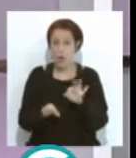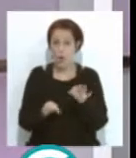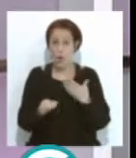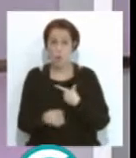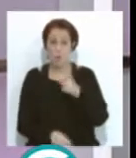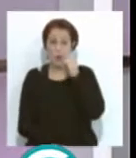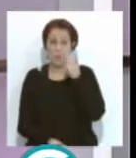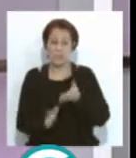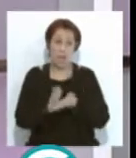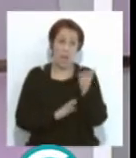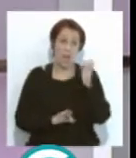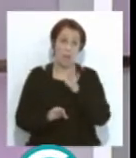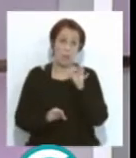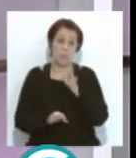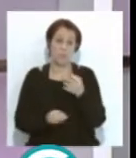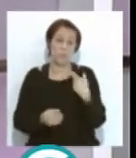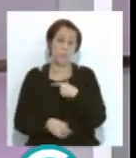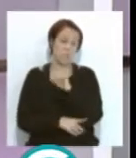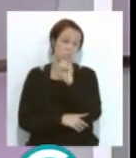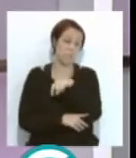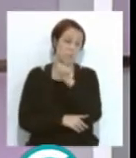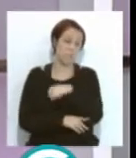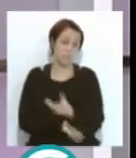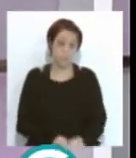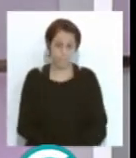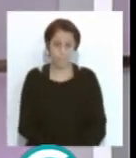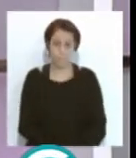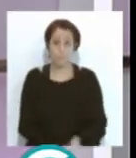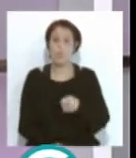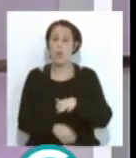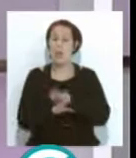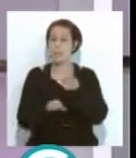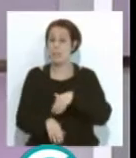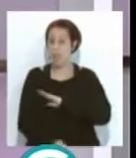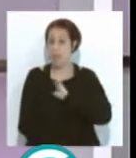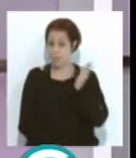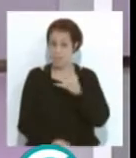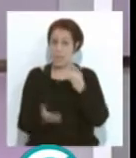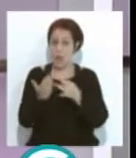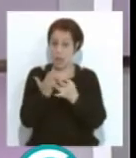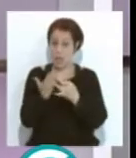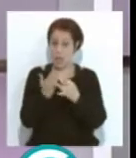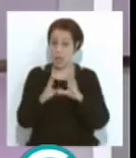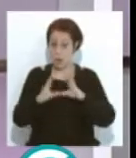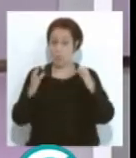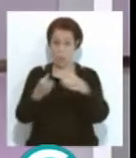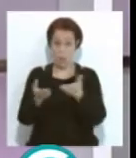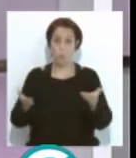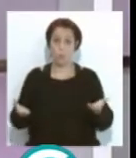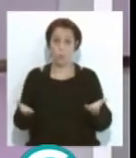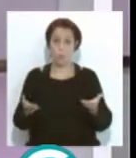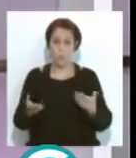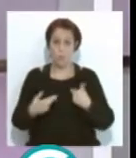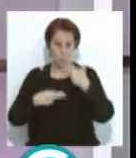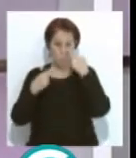móvil o se sale. Entonces, eso al final perjudica también en la calidad de la propia agrupación. Es decir, el